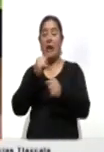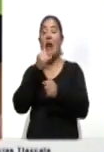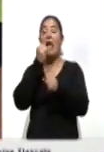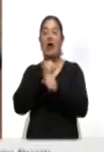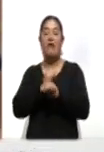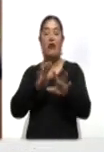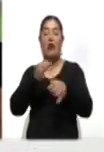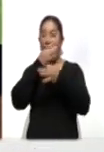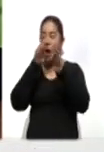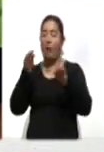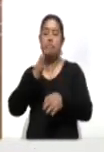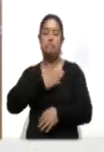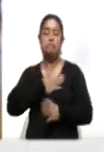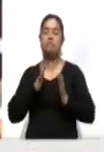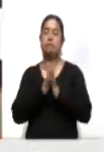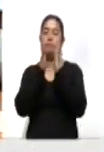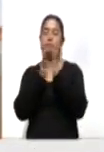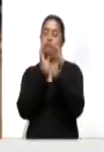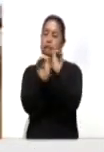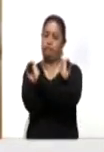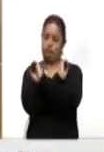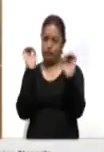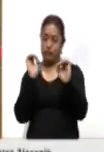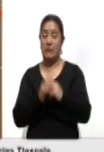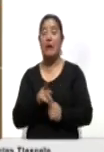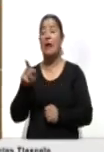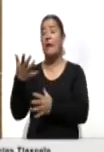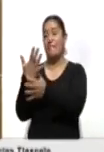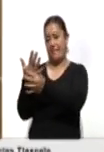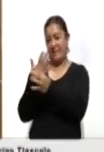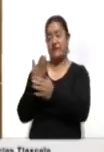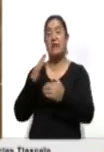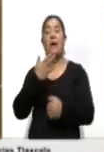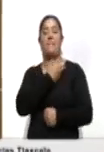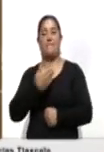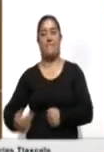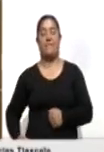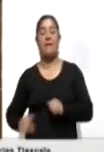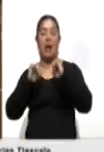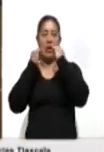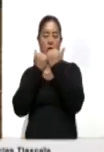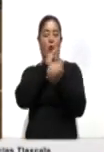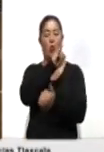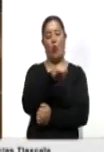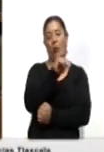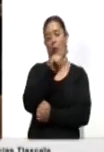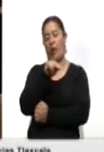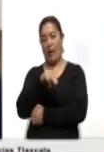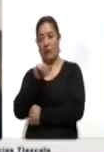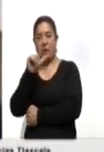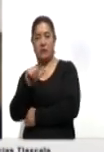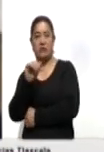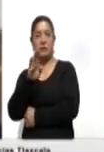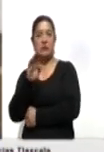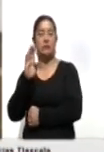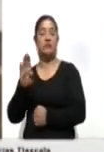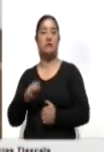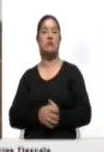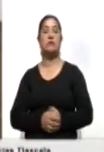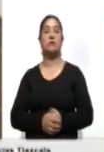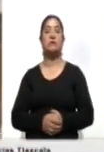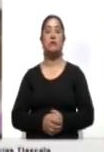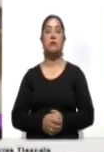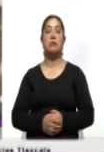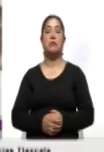participarán en dicho proceso. Así lo detalló el presidente de la asociación, Juan Andrés Barrios Vicencio. De acuerdo